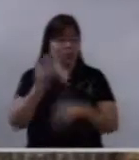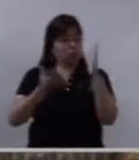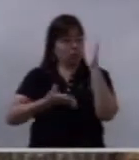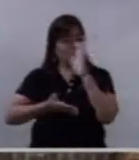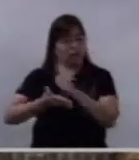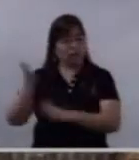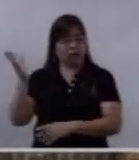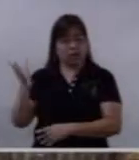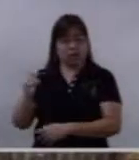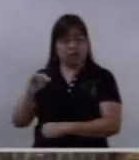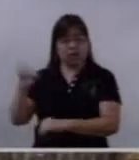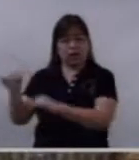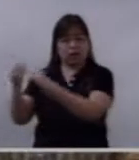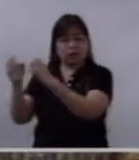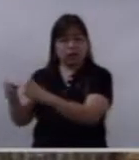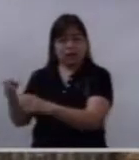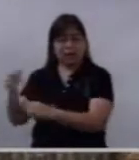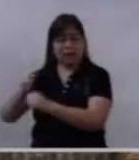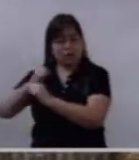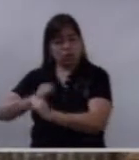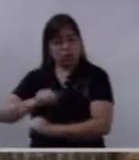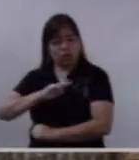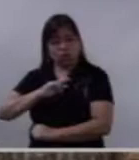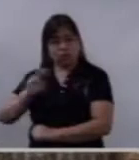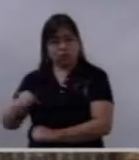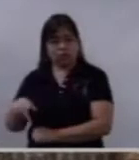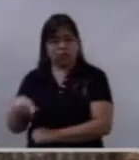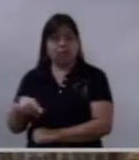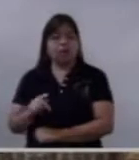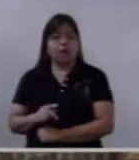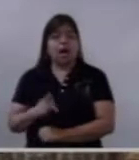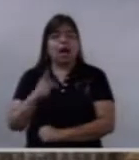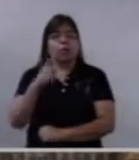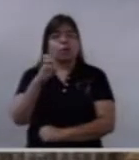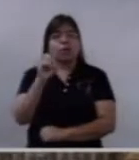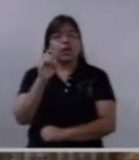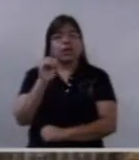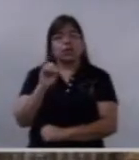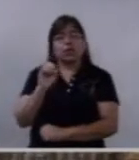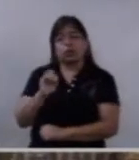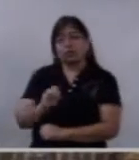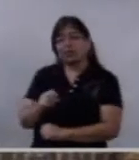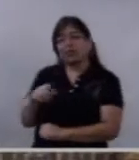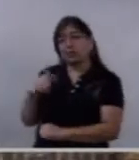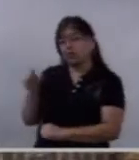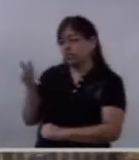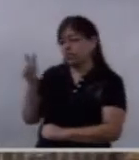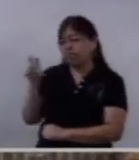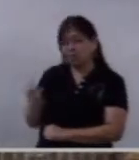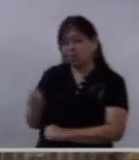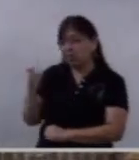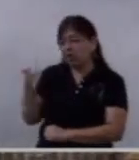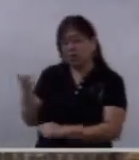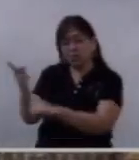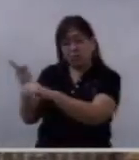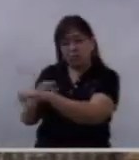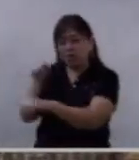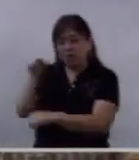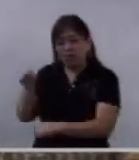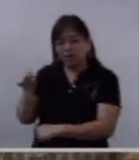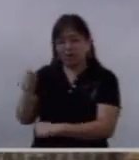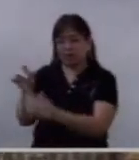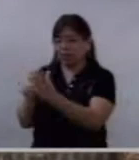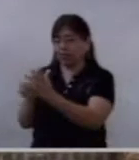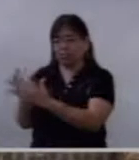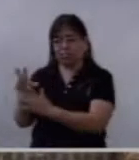padecer, Pedro que quería mucho a Jesús le dice, esto no te puede pasar a ti.